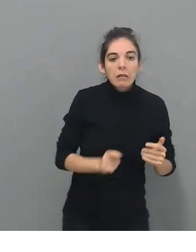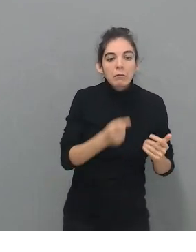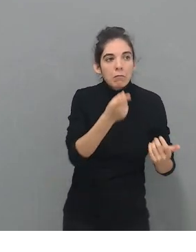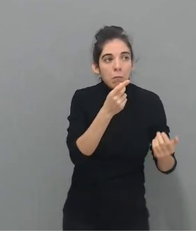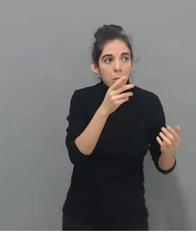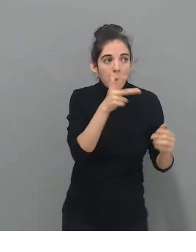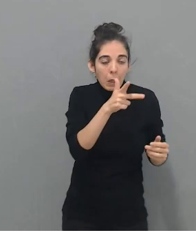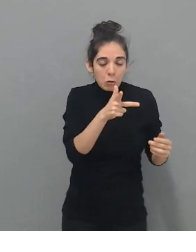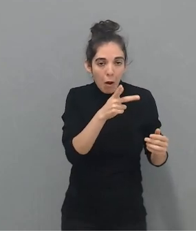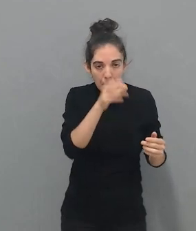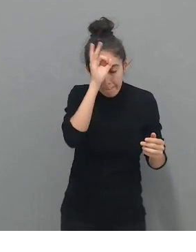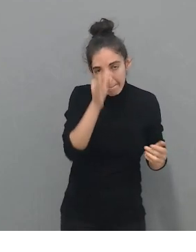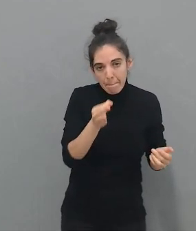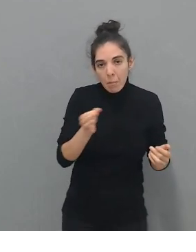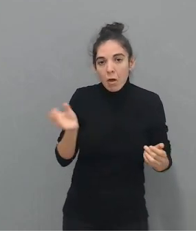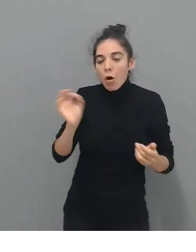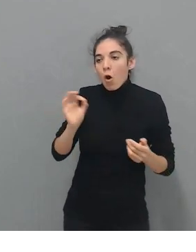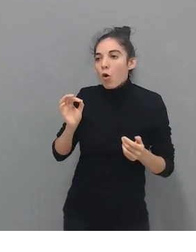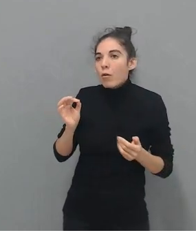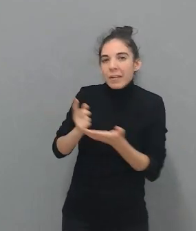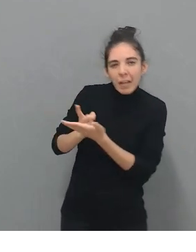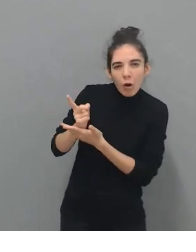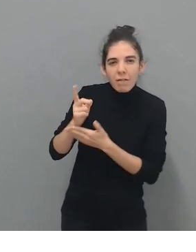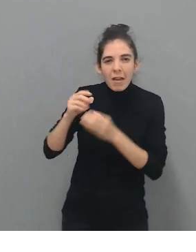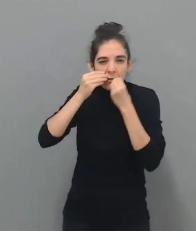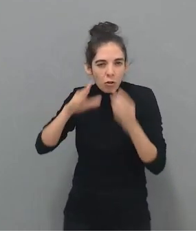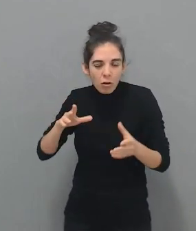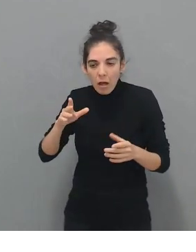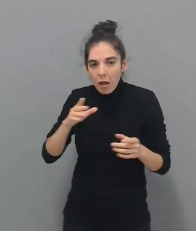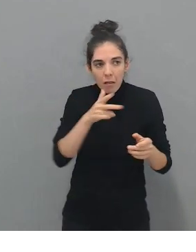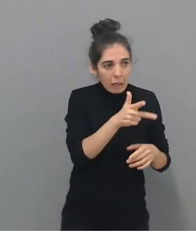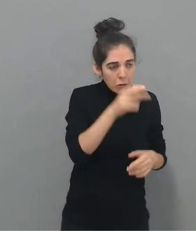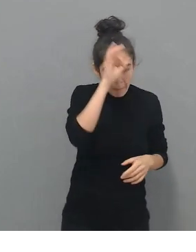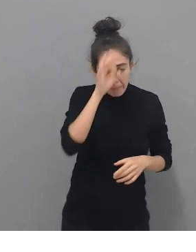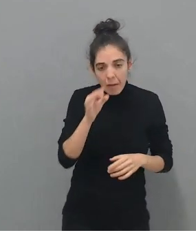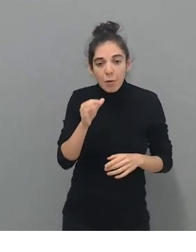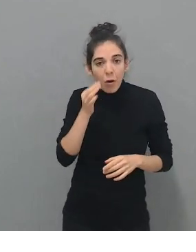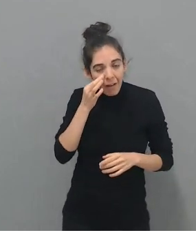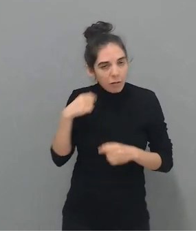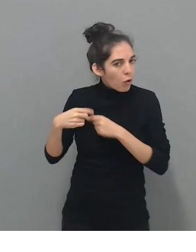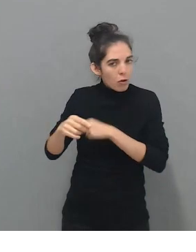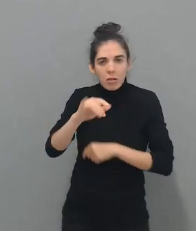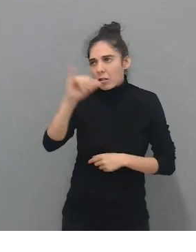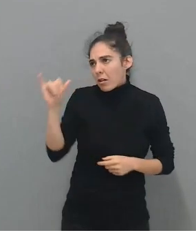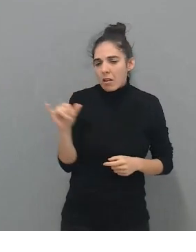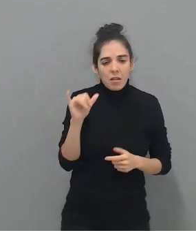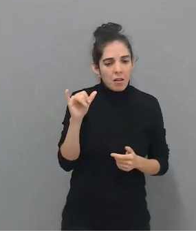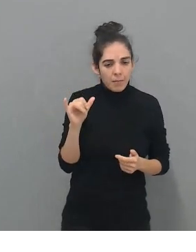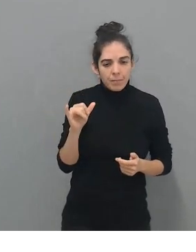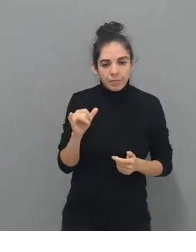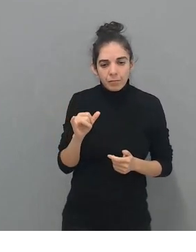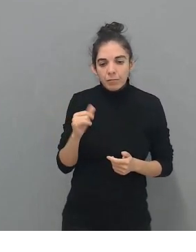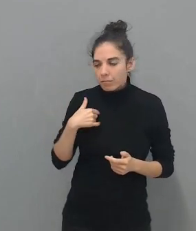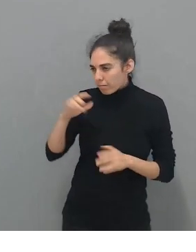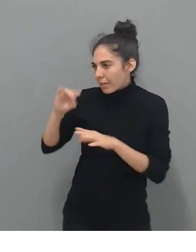Un licenciado en Geografía e Historia no tiene por qué saber de Derecho, pero en su día a día está rodeado de conceptos jurídicos. Mira, te doy una idea. Igual tenéis que